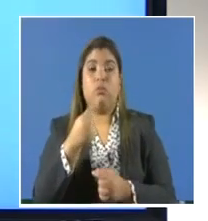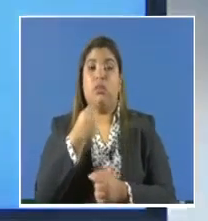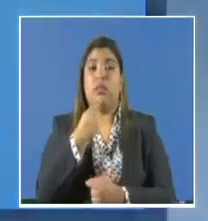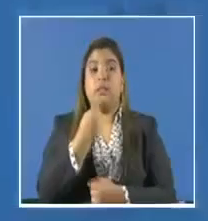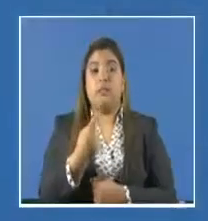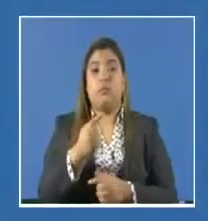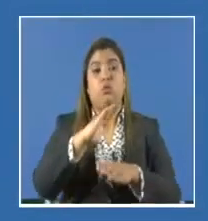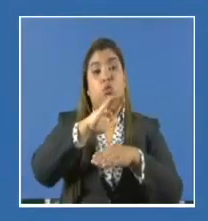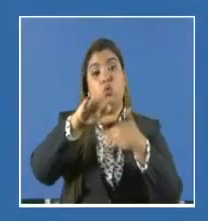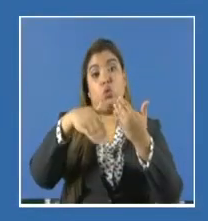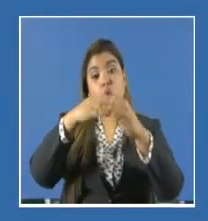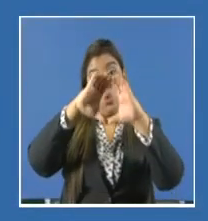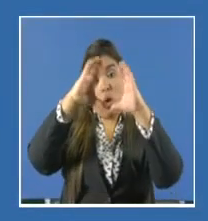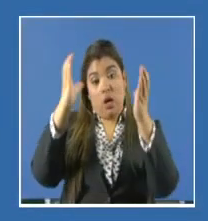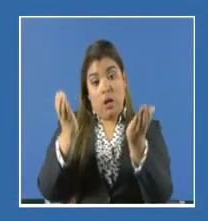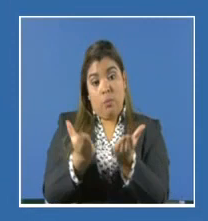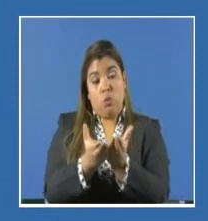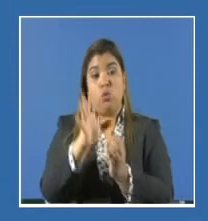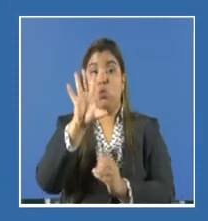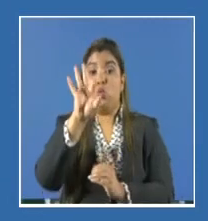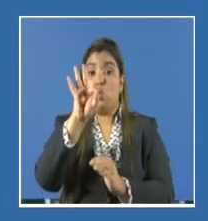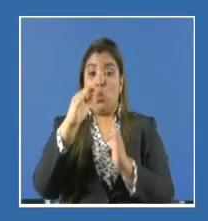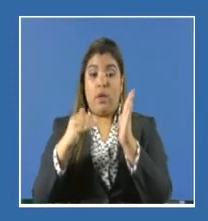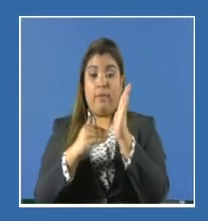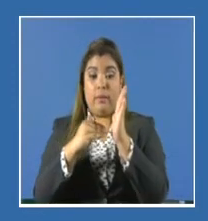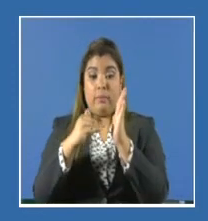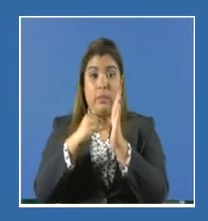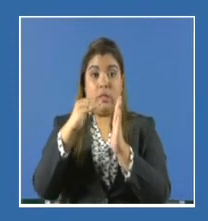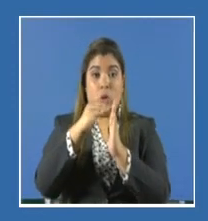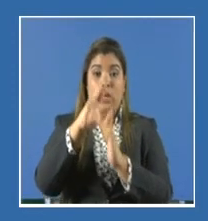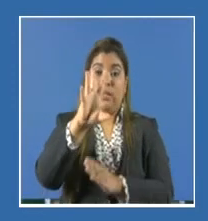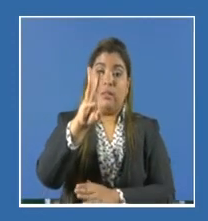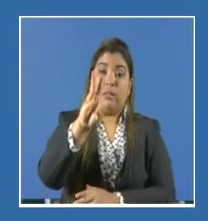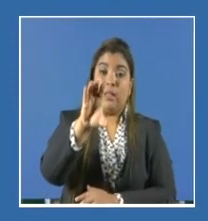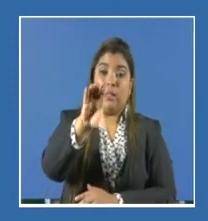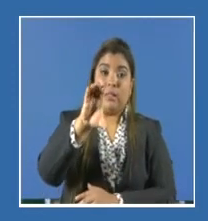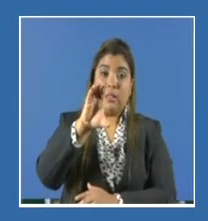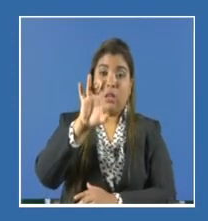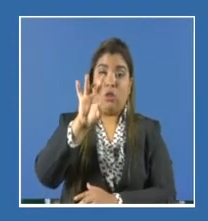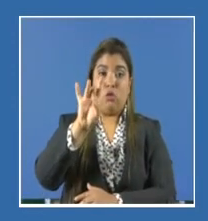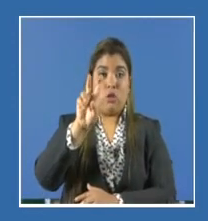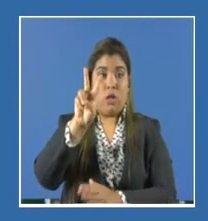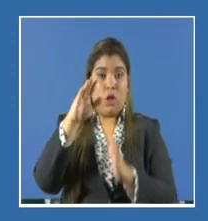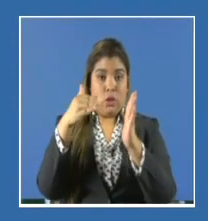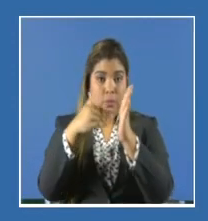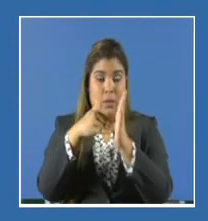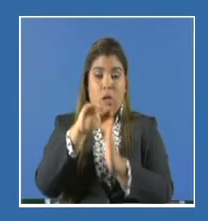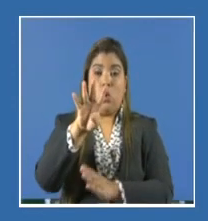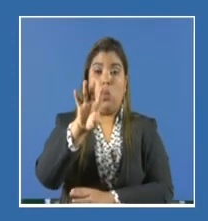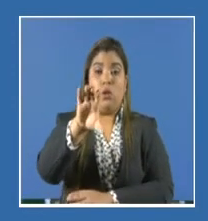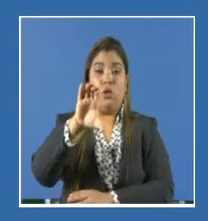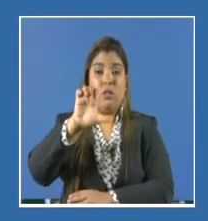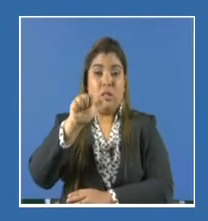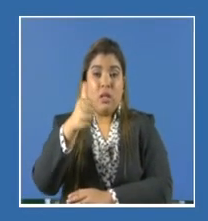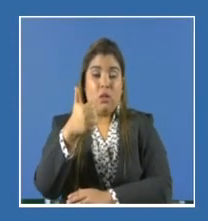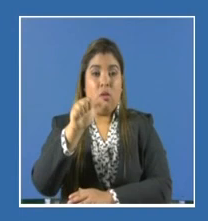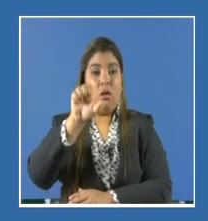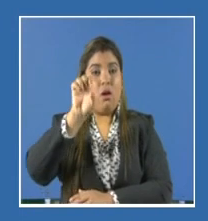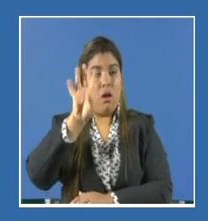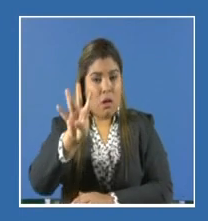registramos a nivel mundial 9.682.414